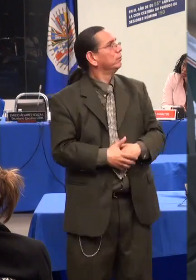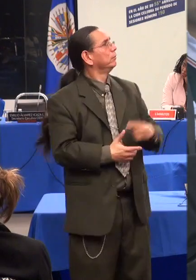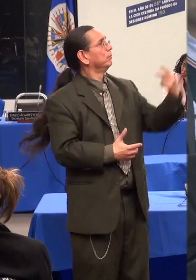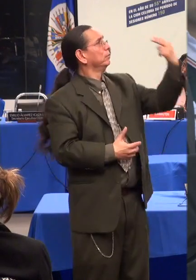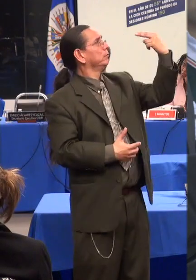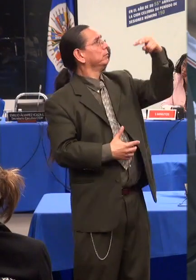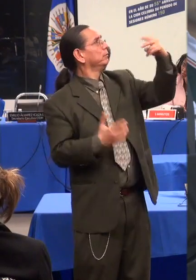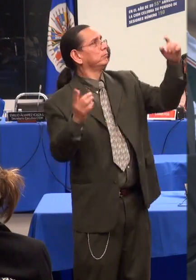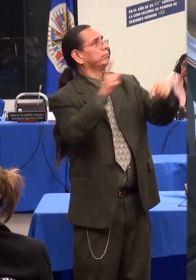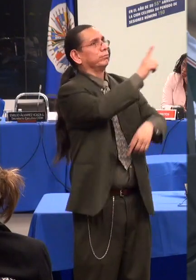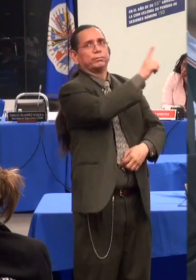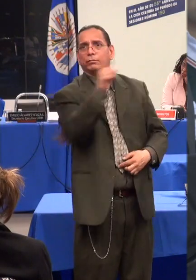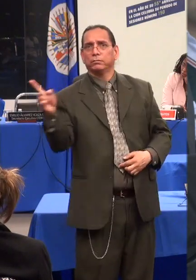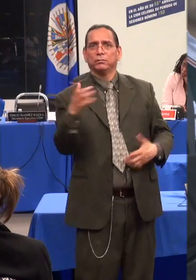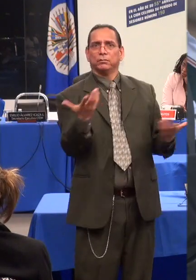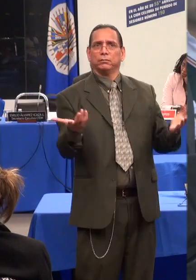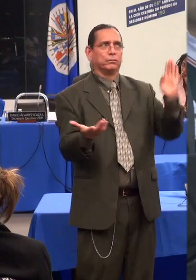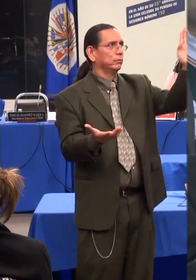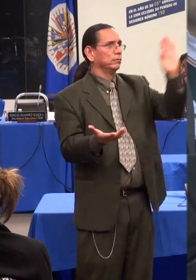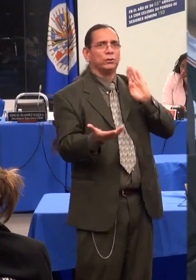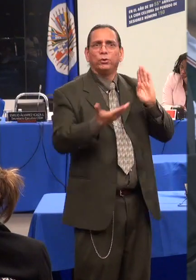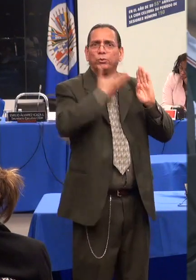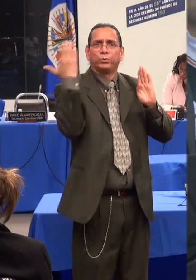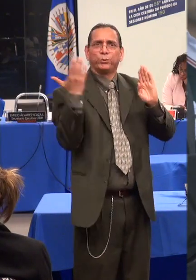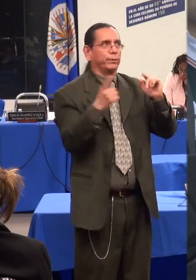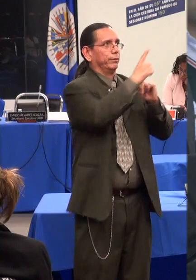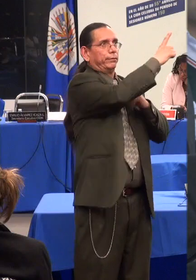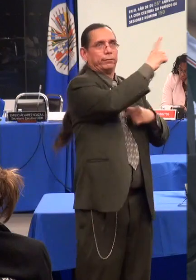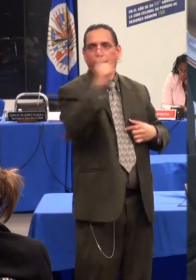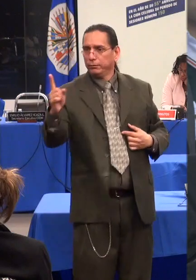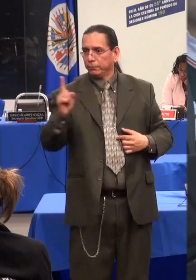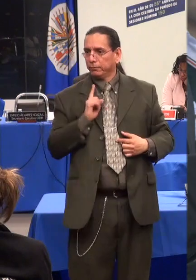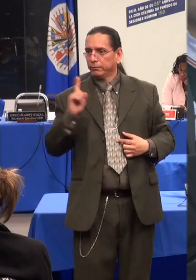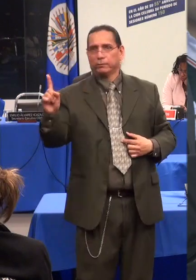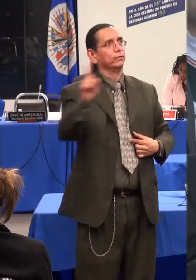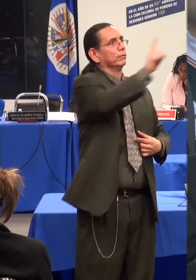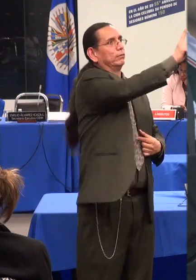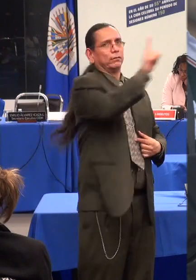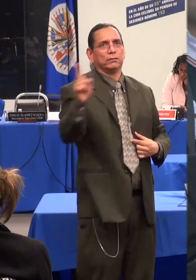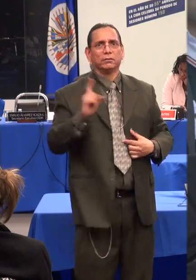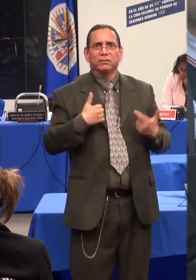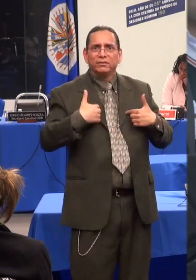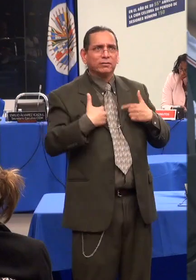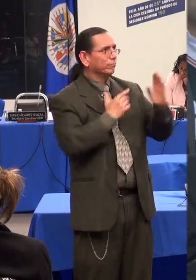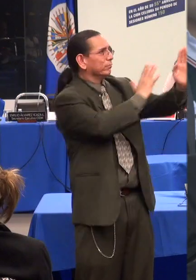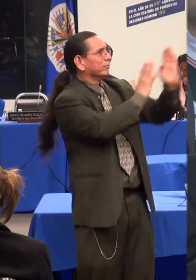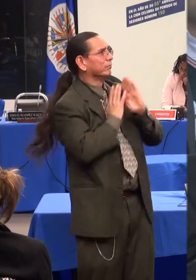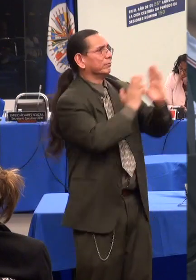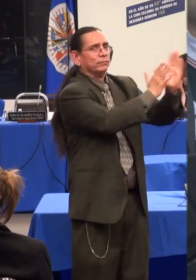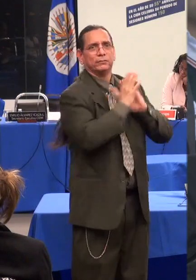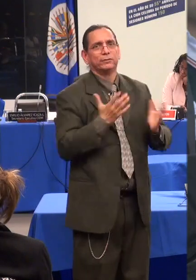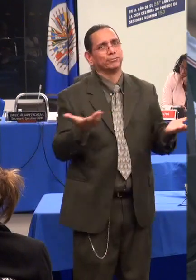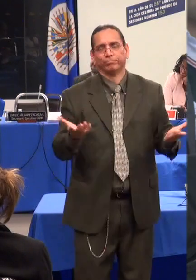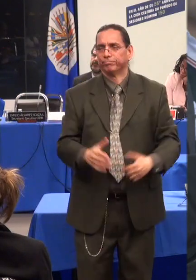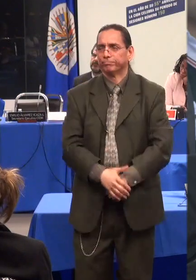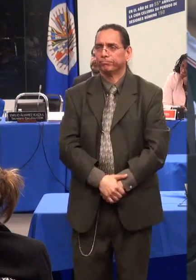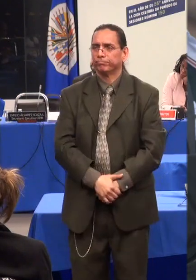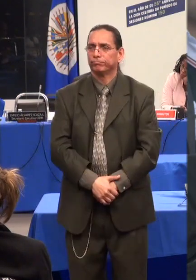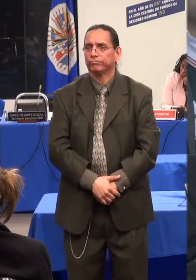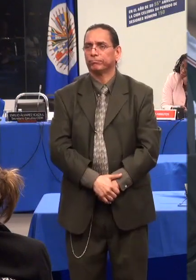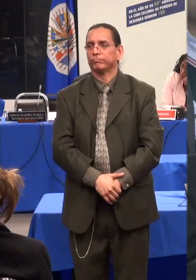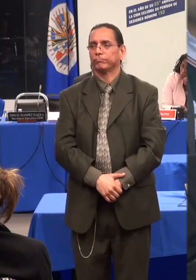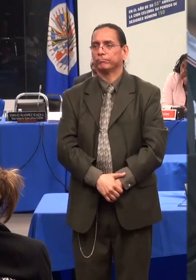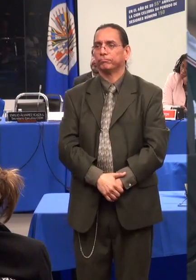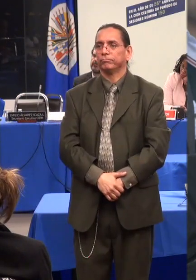compañeros y compañeras es un tabú. Cuando hablamos del tema se ponen nerviosos y penosos. Y eso se nota en sus caras y no quieren